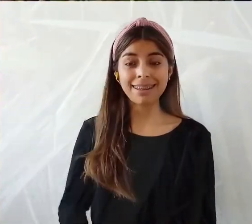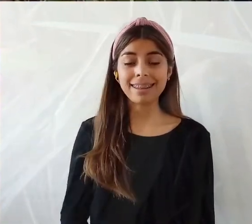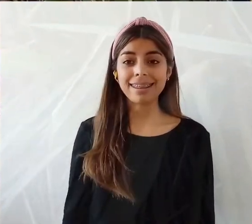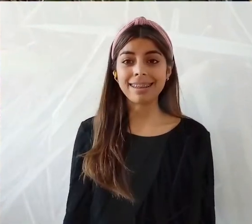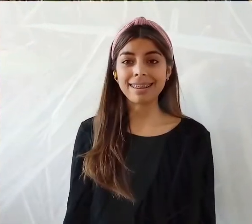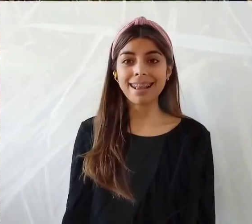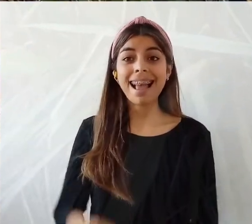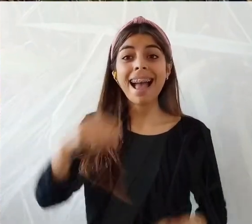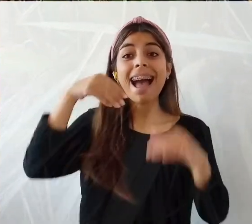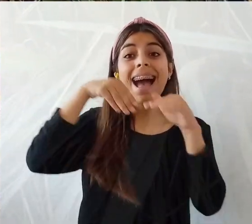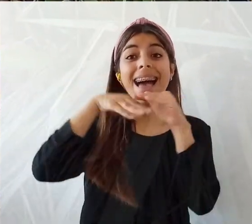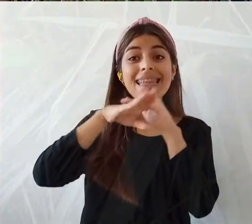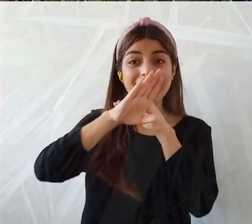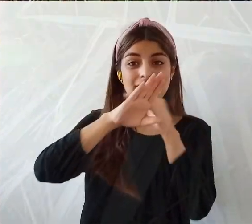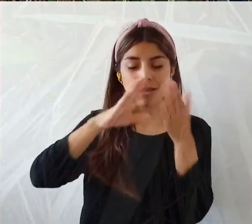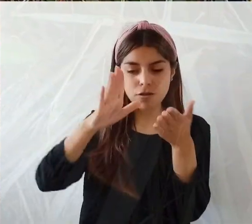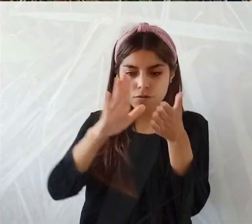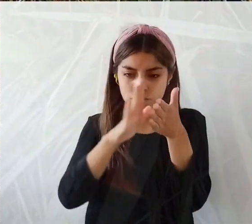se colocan adentro.